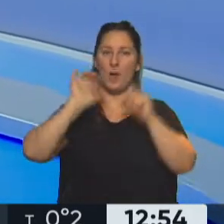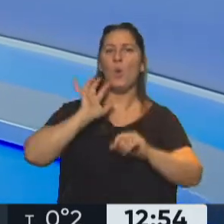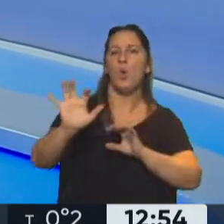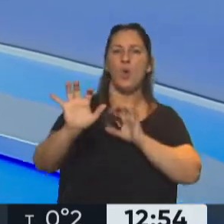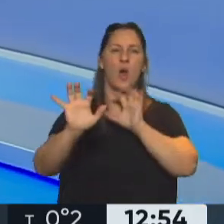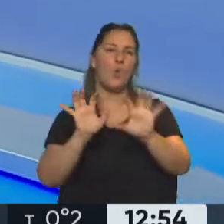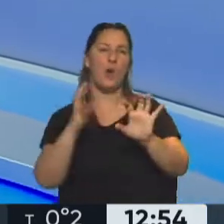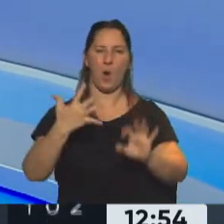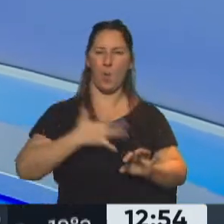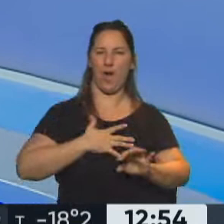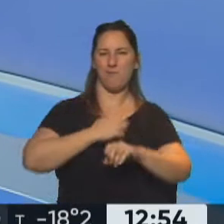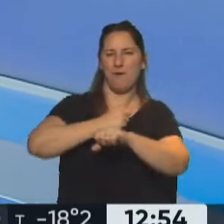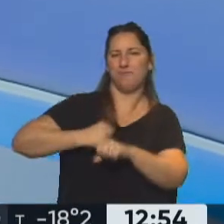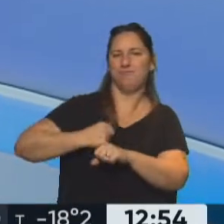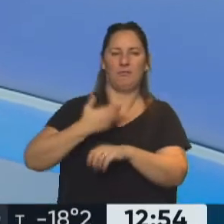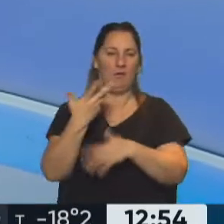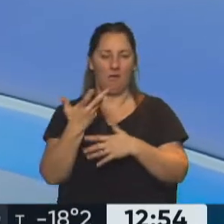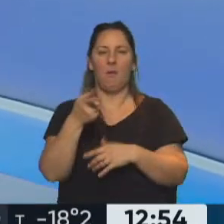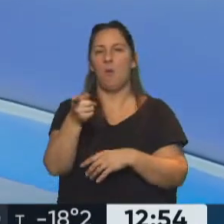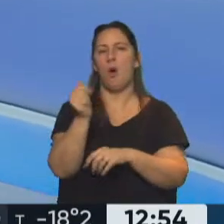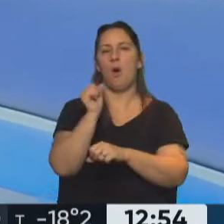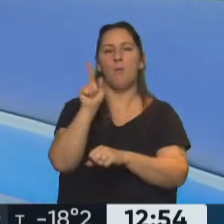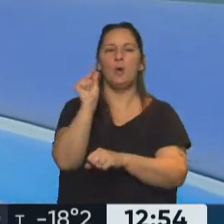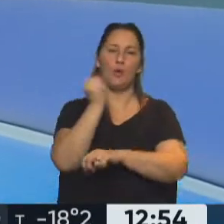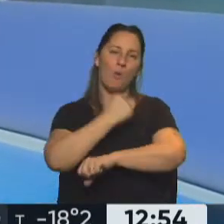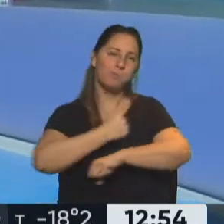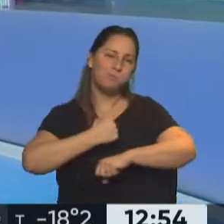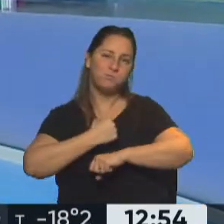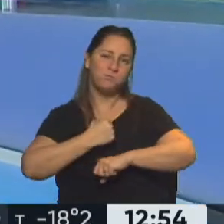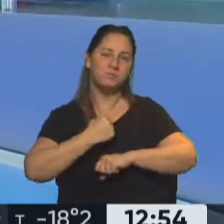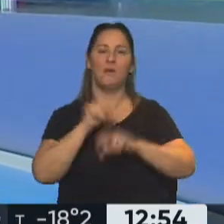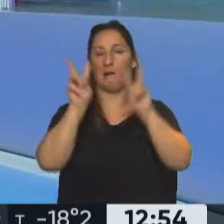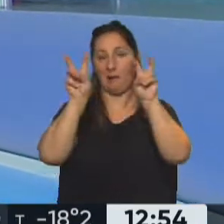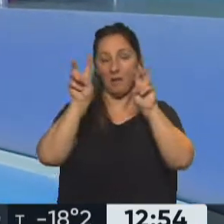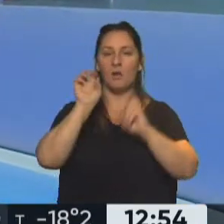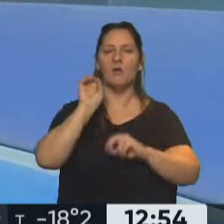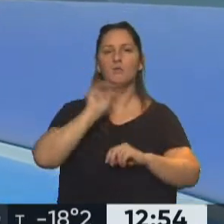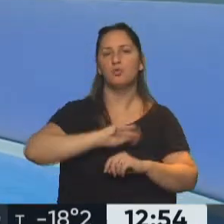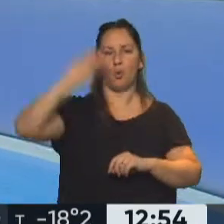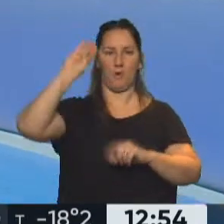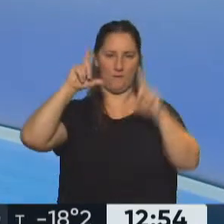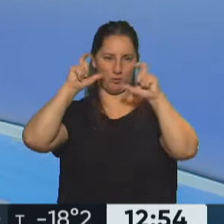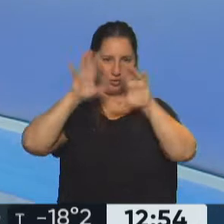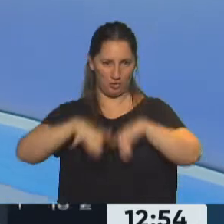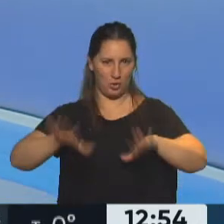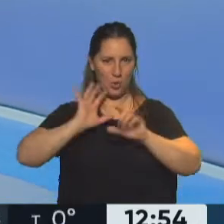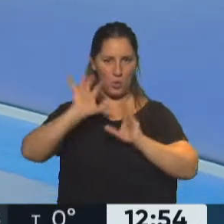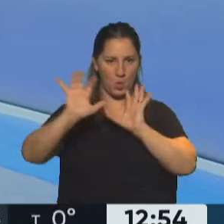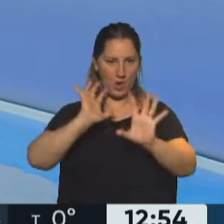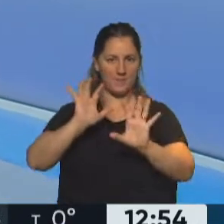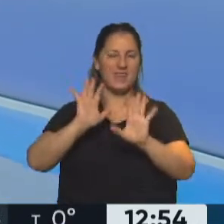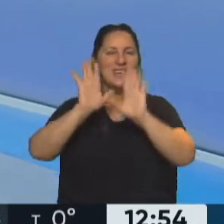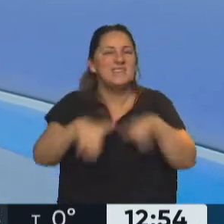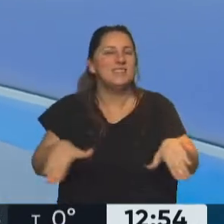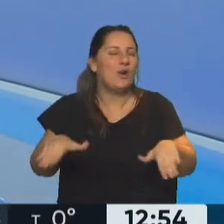entre ellos del cuerpo, ¿no? Decir, bueno, porque estás un poquito excedida de peso, entre comillas, y esta cuestión que tenemos, a ver, los niños